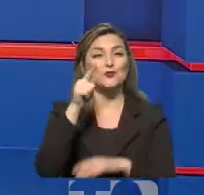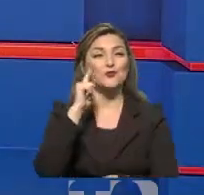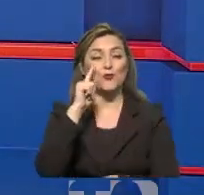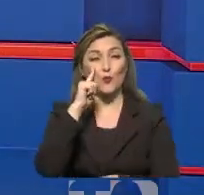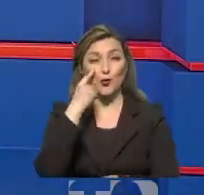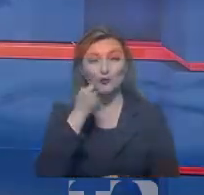de Por Tu Salud.